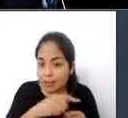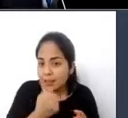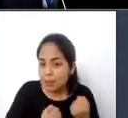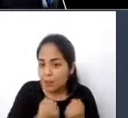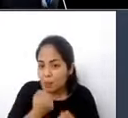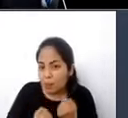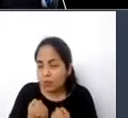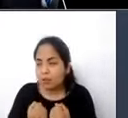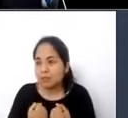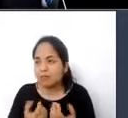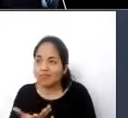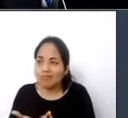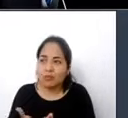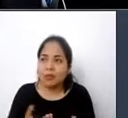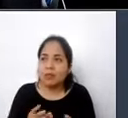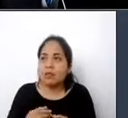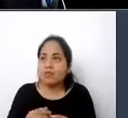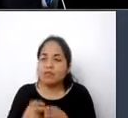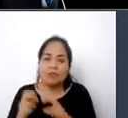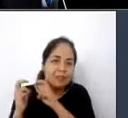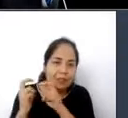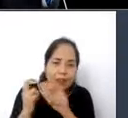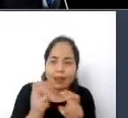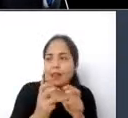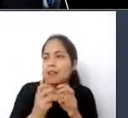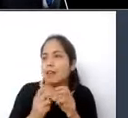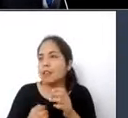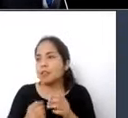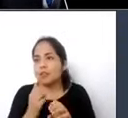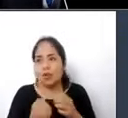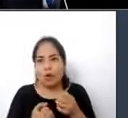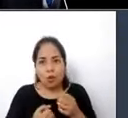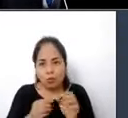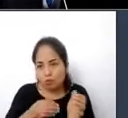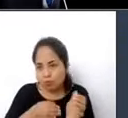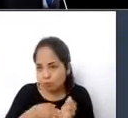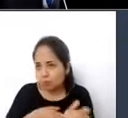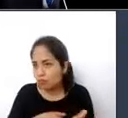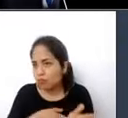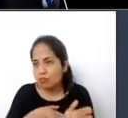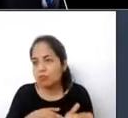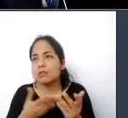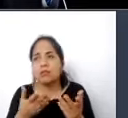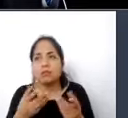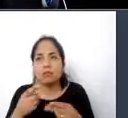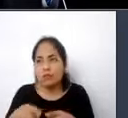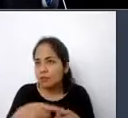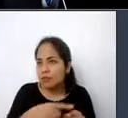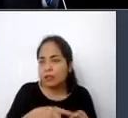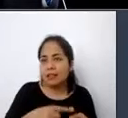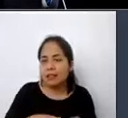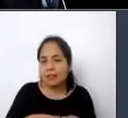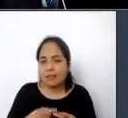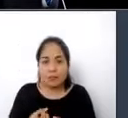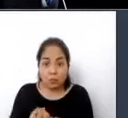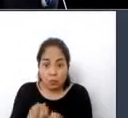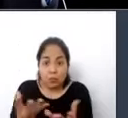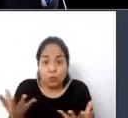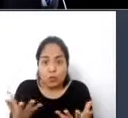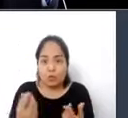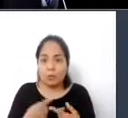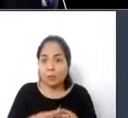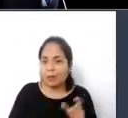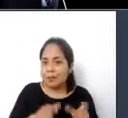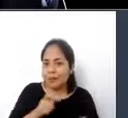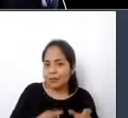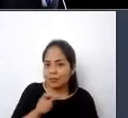accesibles si las personas con discapacidad motriz no pueden llegar a la parada de un autobús, o si las personas con discapacidad visual no